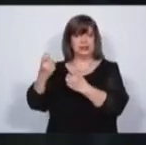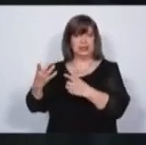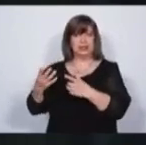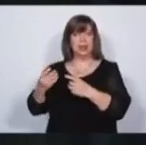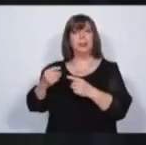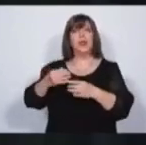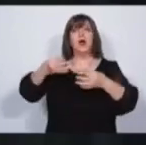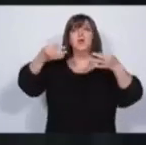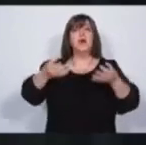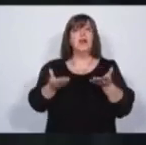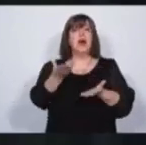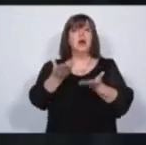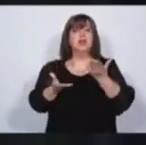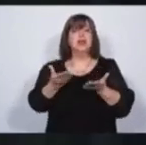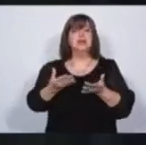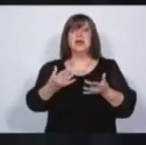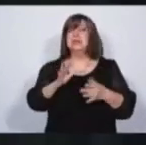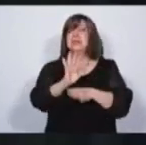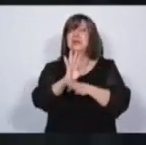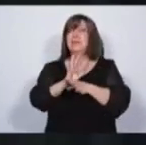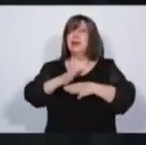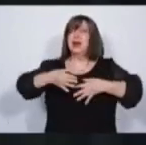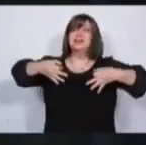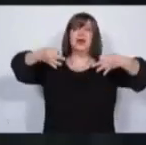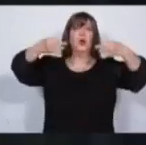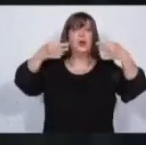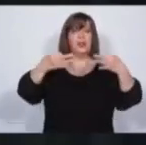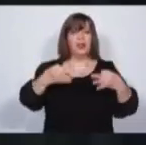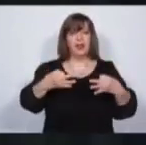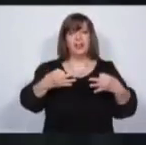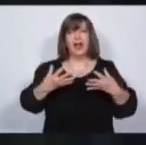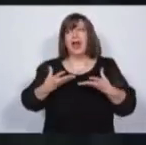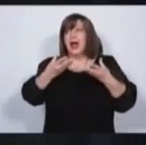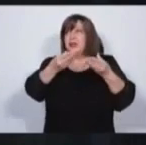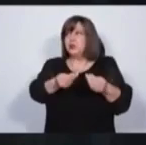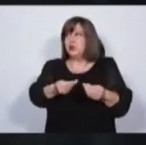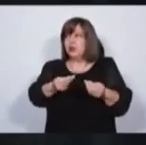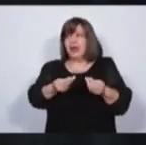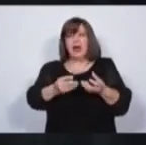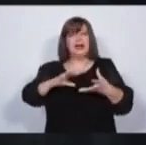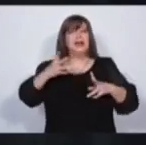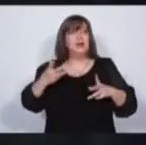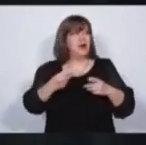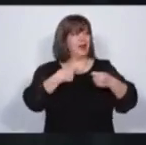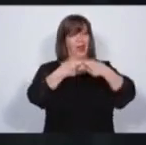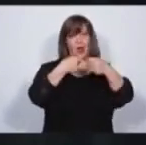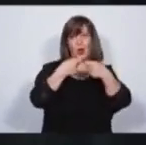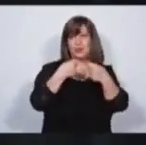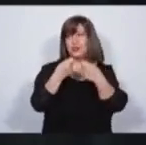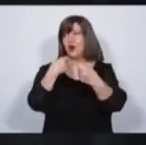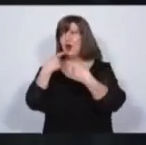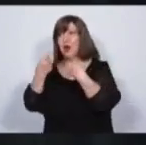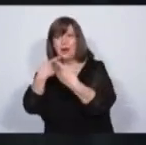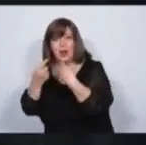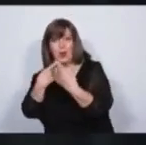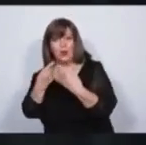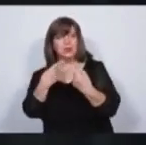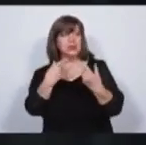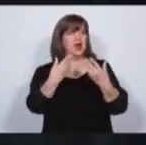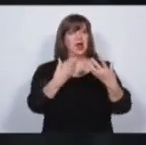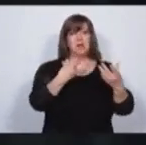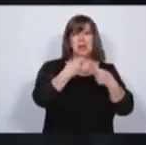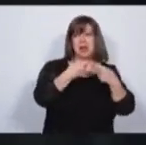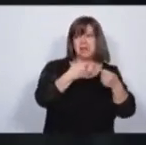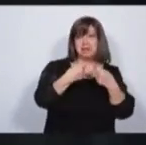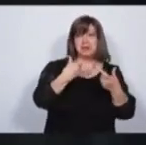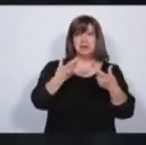Una buena justicia ayuda a la seguridad, una buena justicia ayuda a crear un clima de negocios en Mendoza para que se pueda